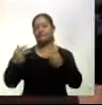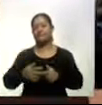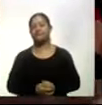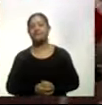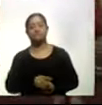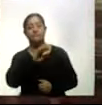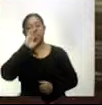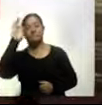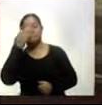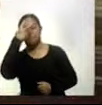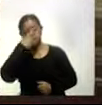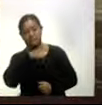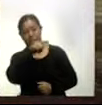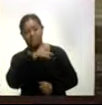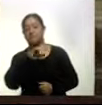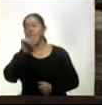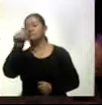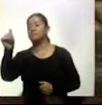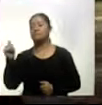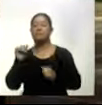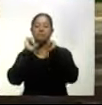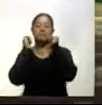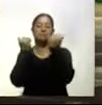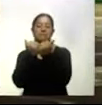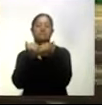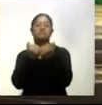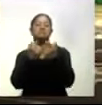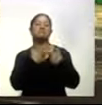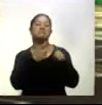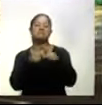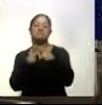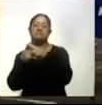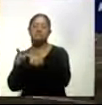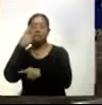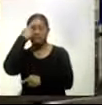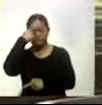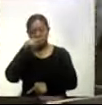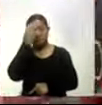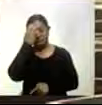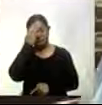Federación Mexicana y demás asociaciones para conocer trabajos de este deporte